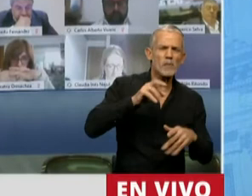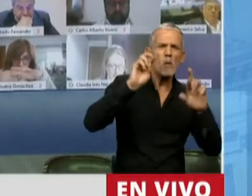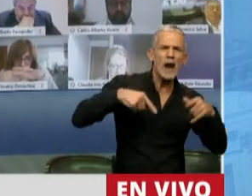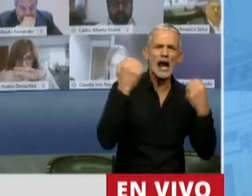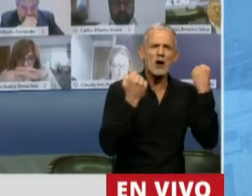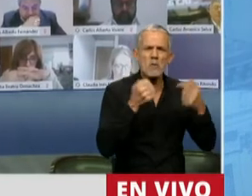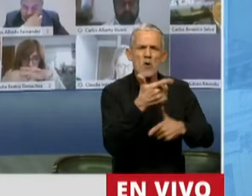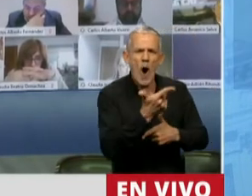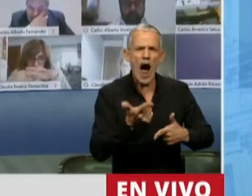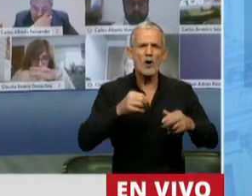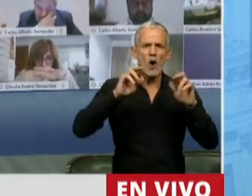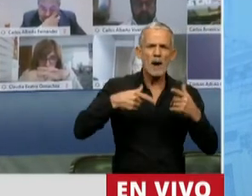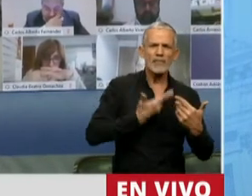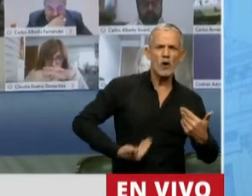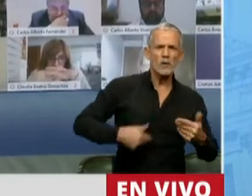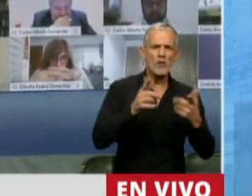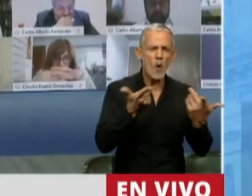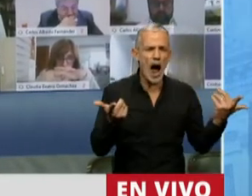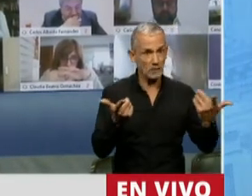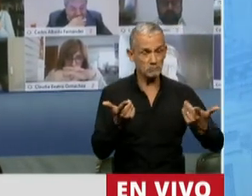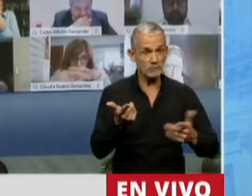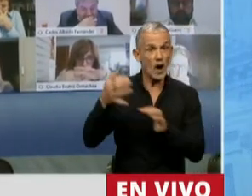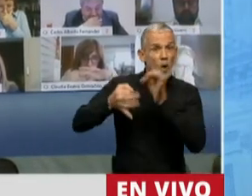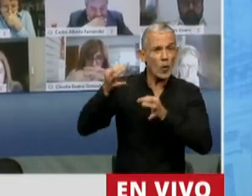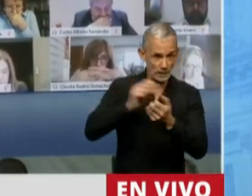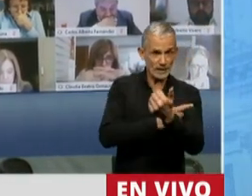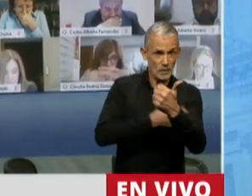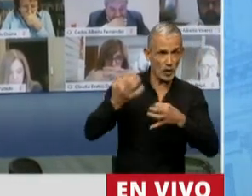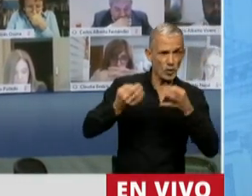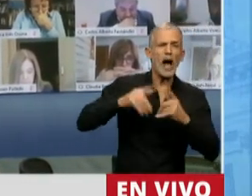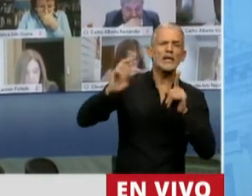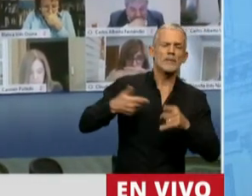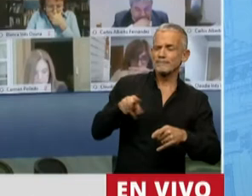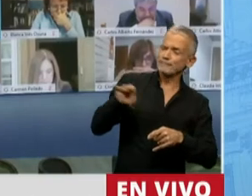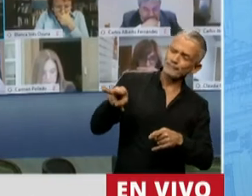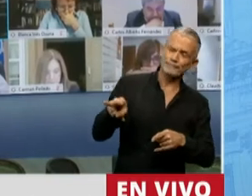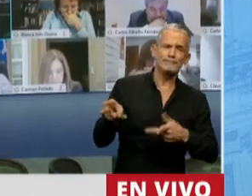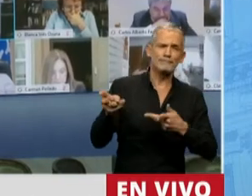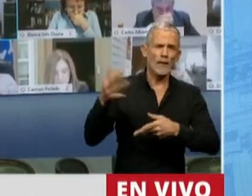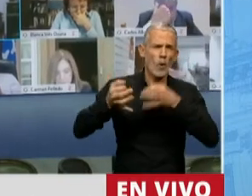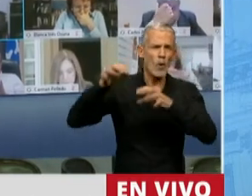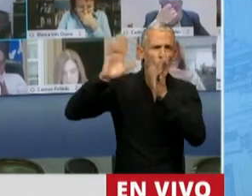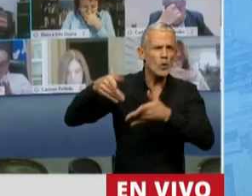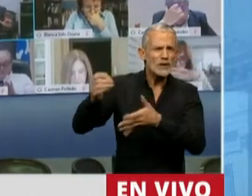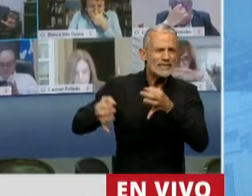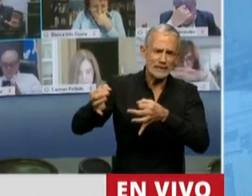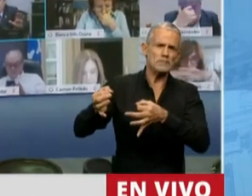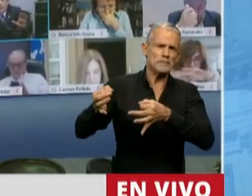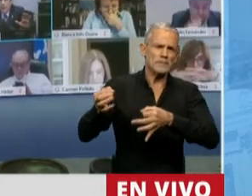económico, no vemos un plan de gobierno. A la justicia, al Poder Judicial lo mismo, vemos a la justicia que